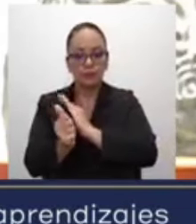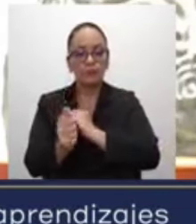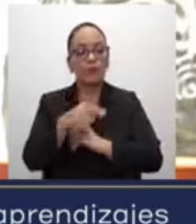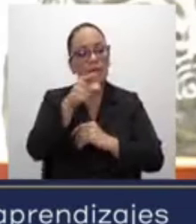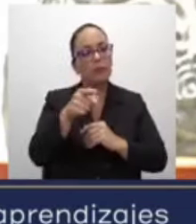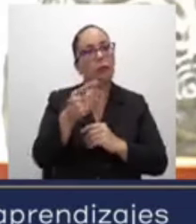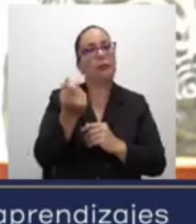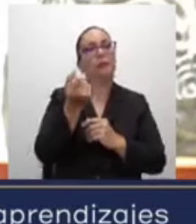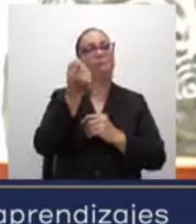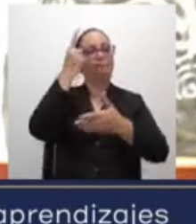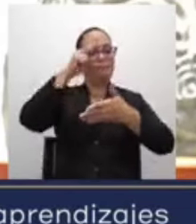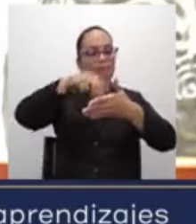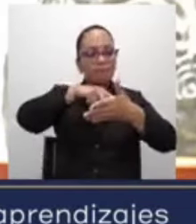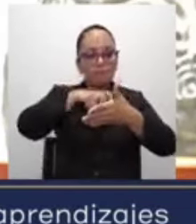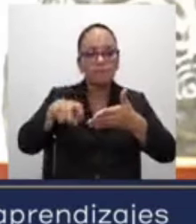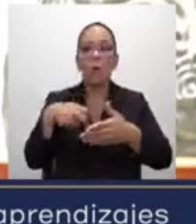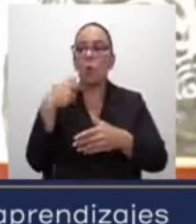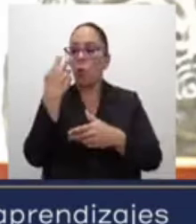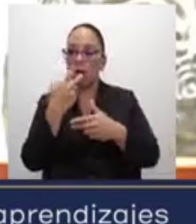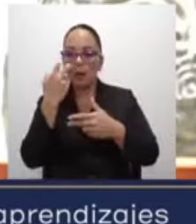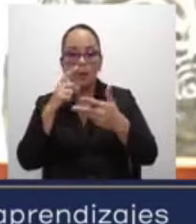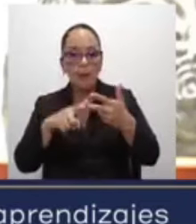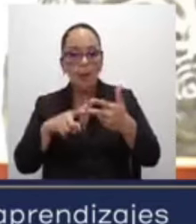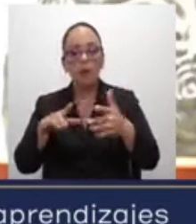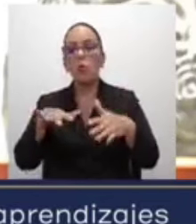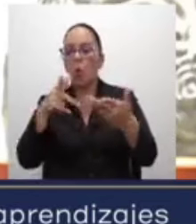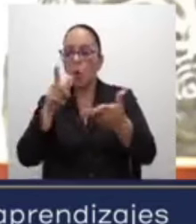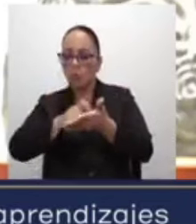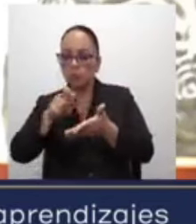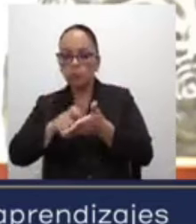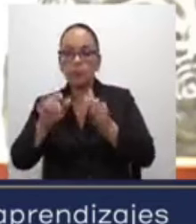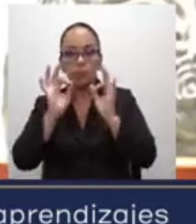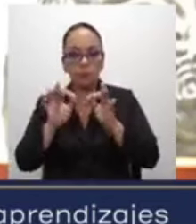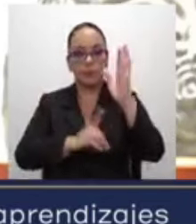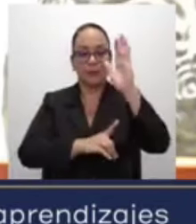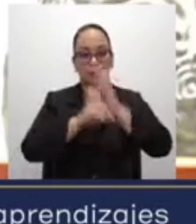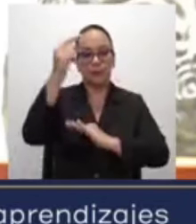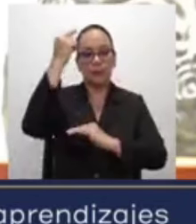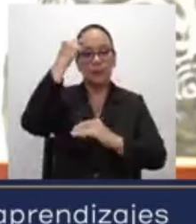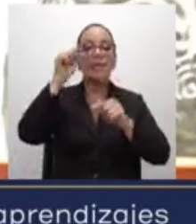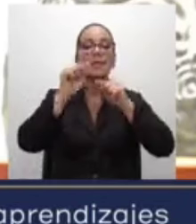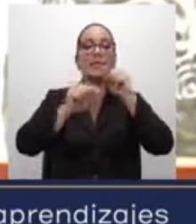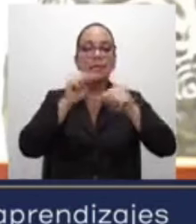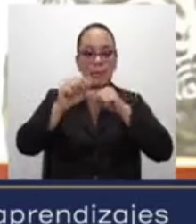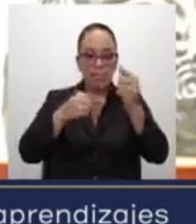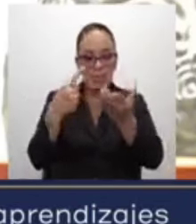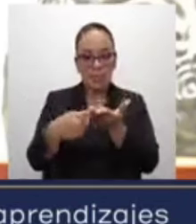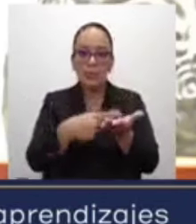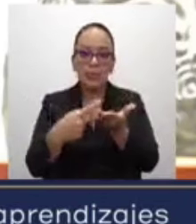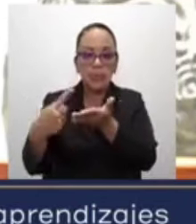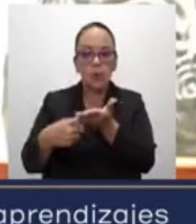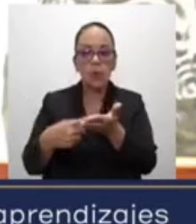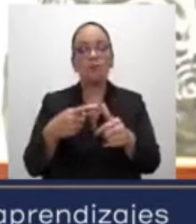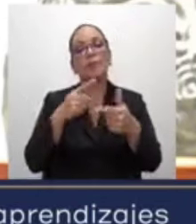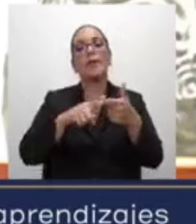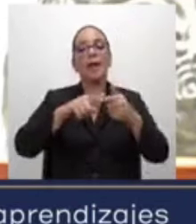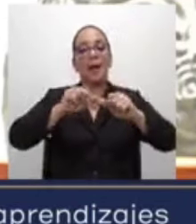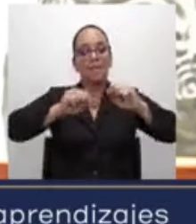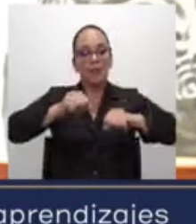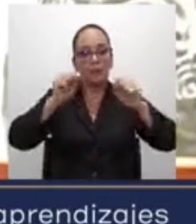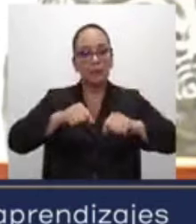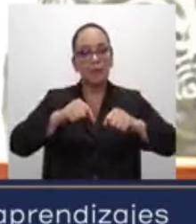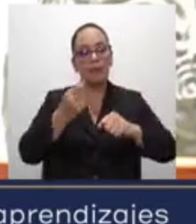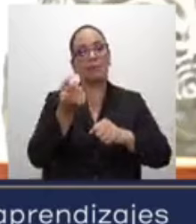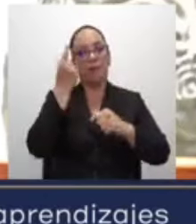lectora, la oralidad y la escritura, para desarrollar el pensamiento crítico, la capacidad de interpretar textos